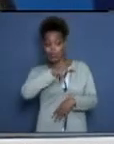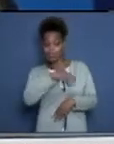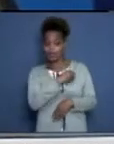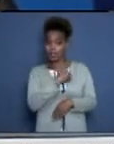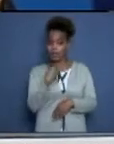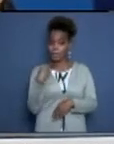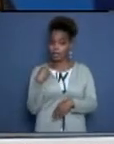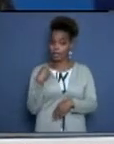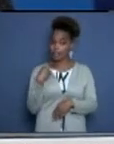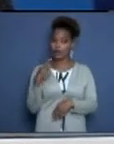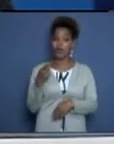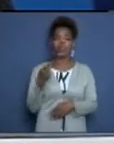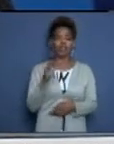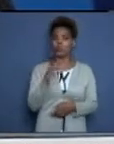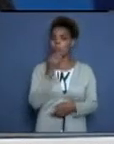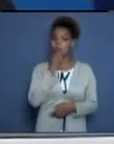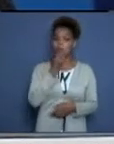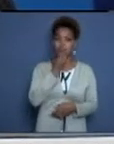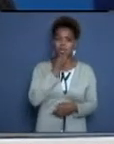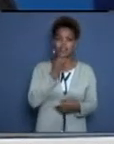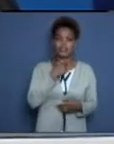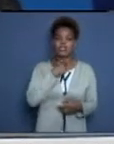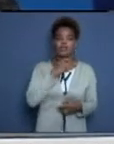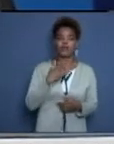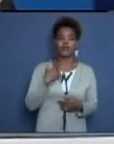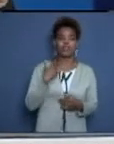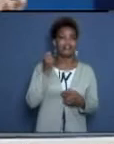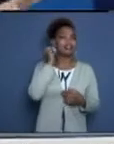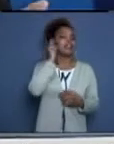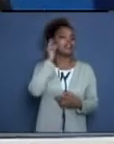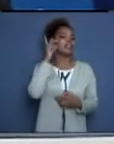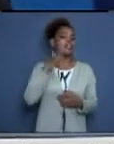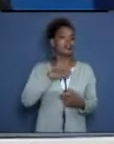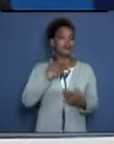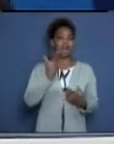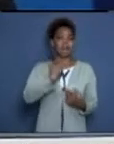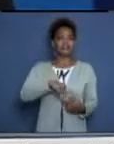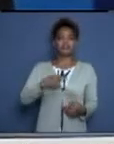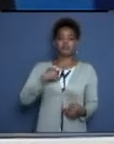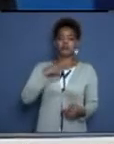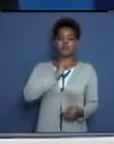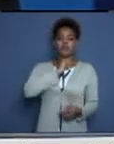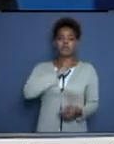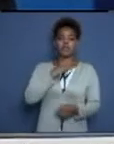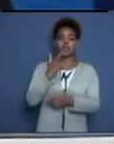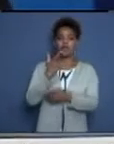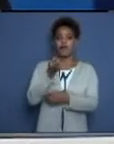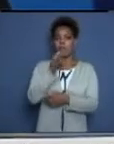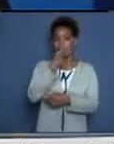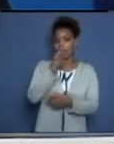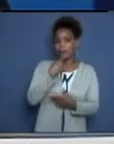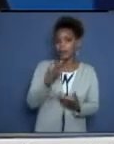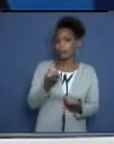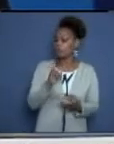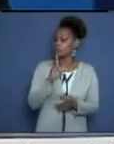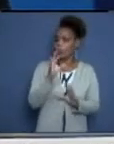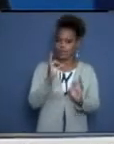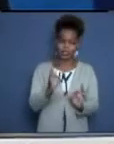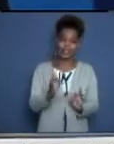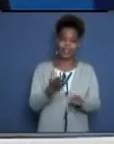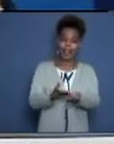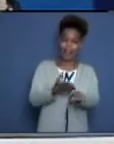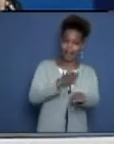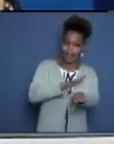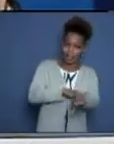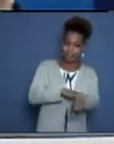nunca debe partir del deseo del paciente de recibir el antibiótico. Es el médico, después de su examen físico y de su